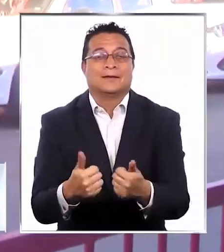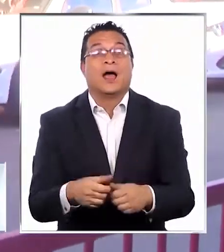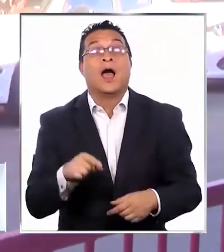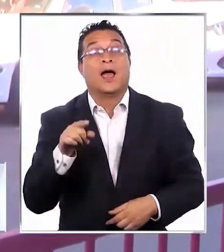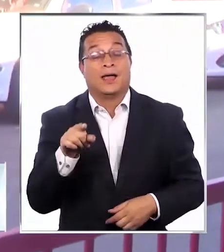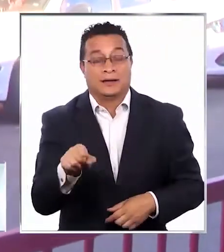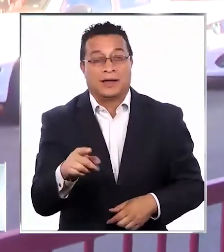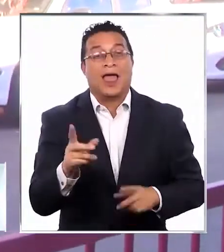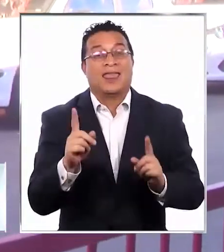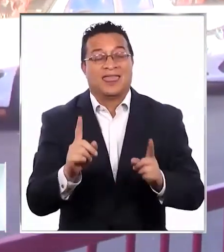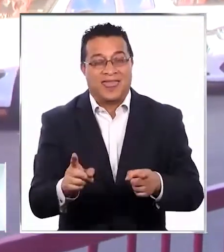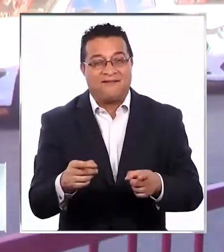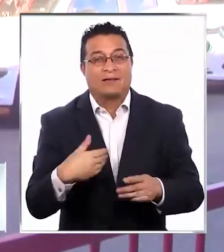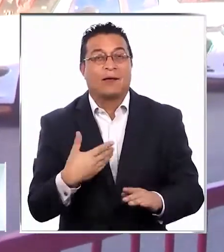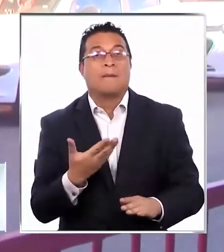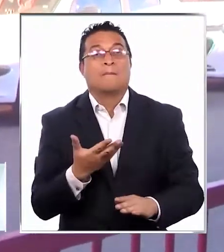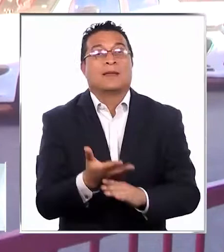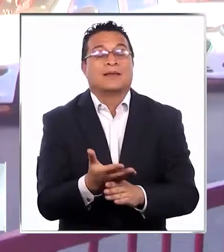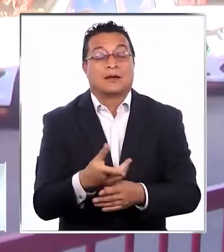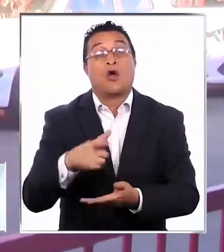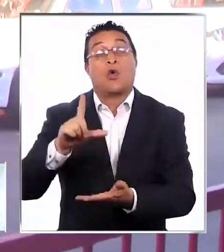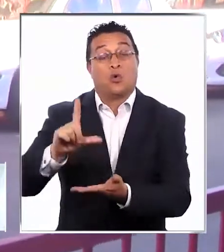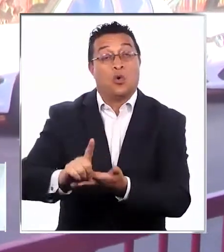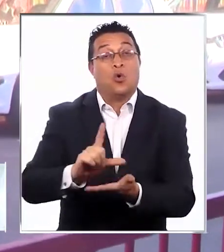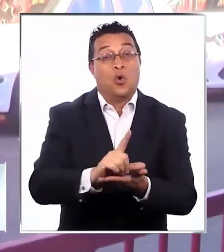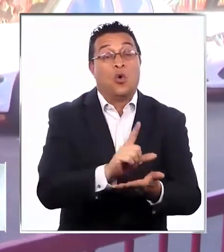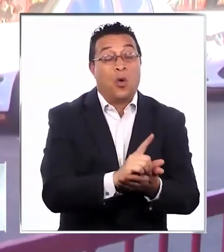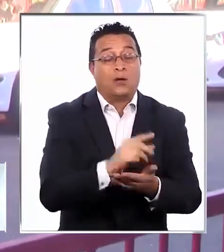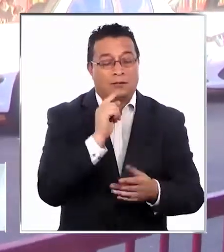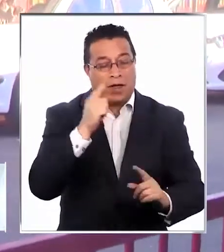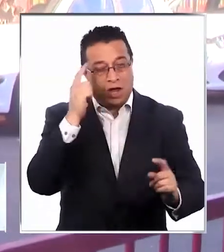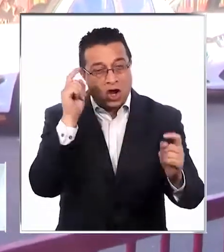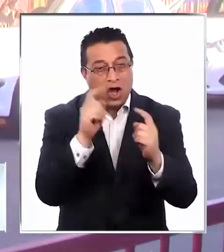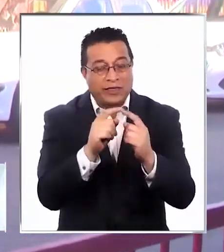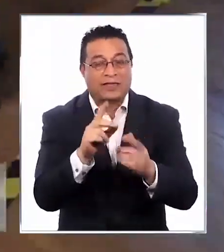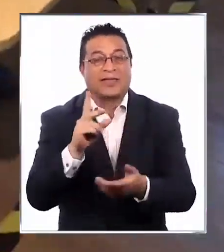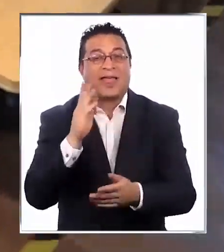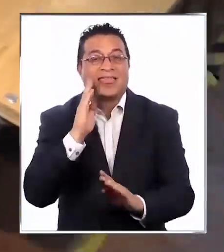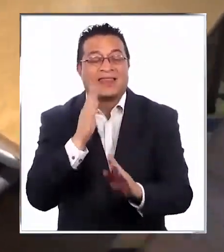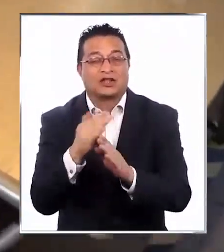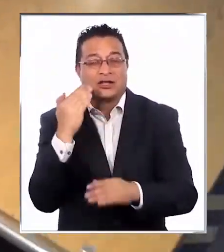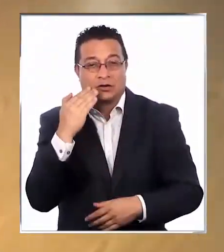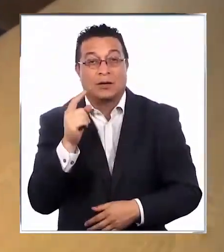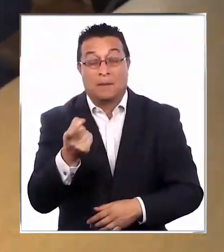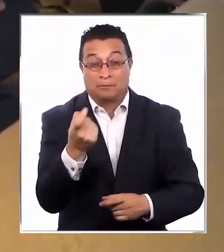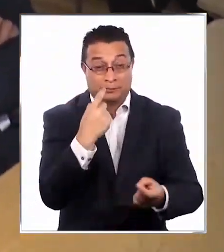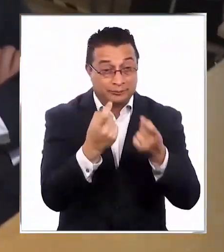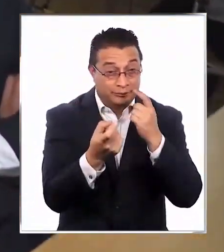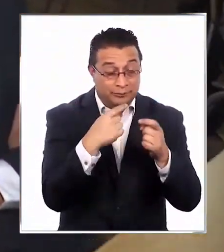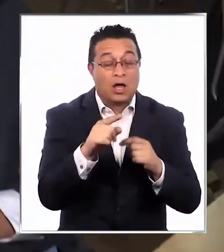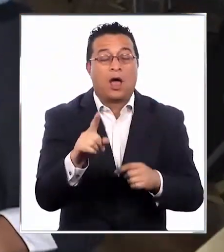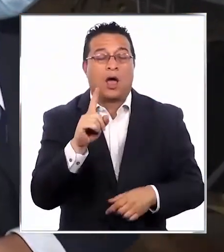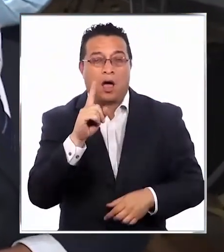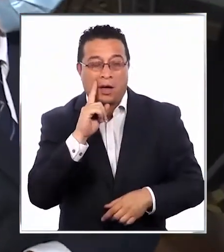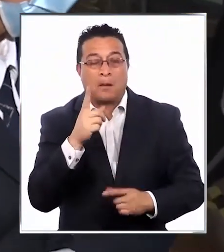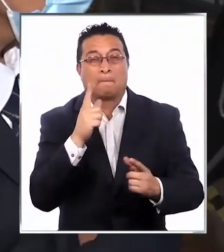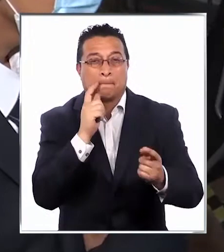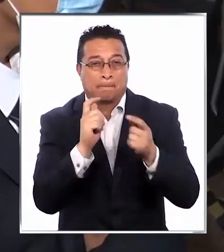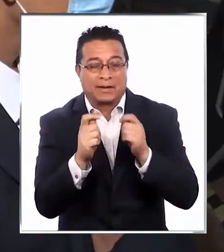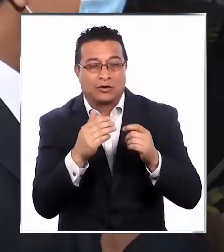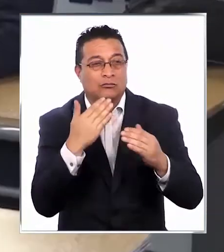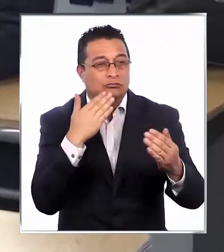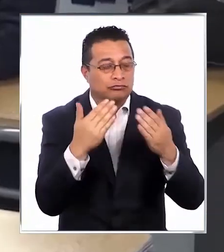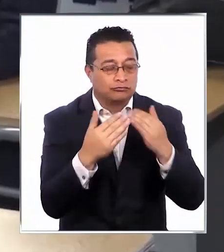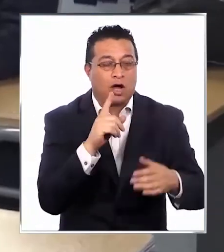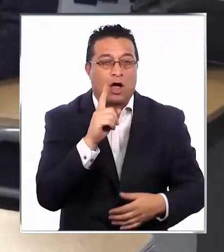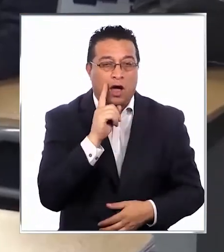yo creo que deberían exigirlo, sobre todo en los lugares donde tenemos el contacto directo con los niños. Tomas de exámenes PCR que se están realizando debido al peligro